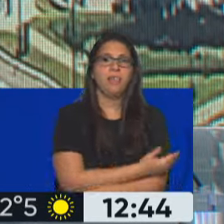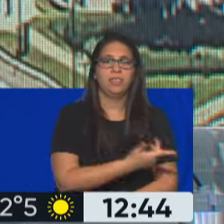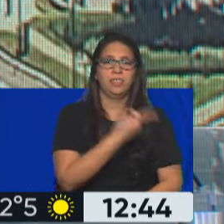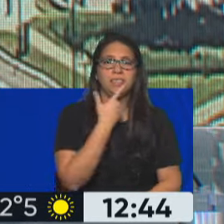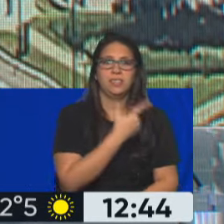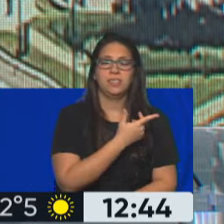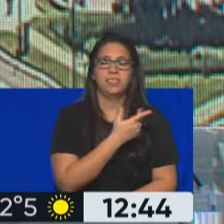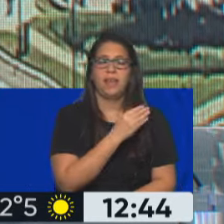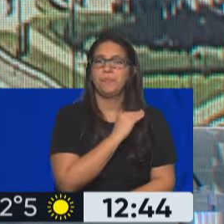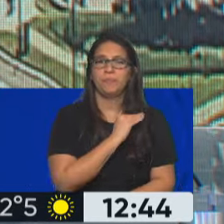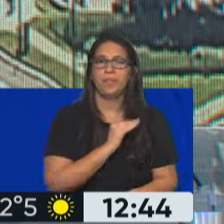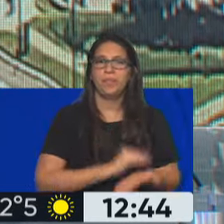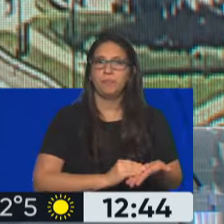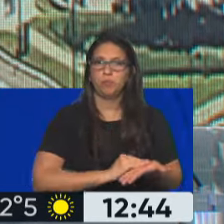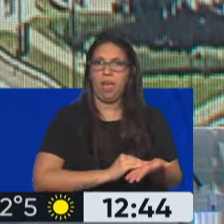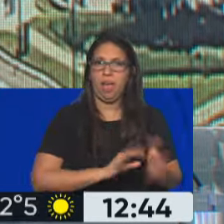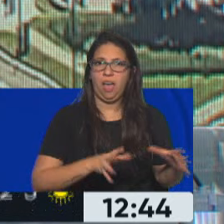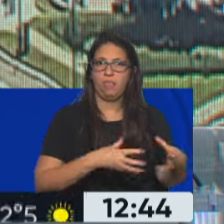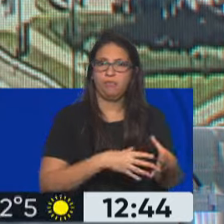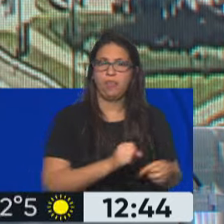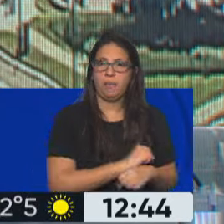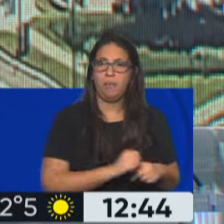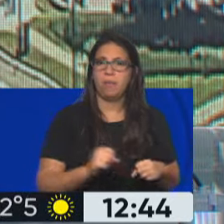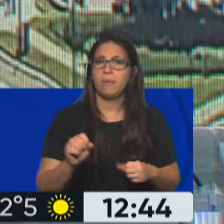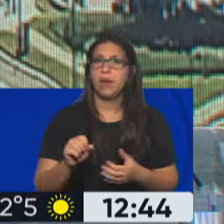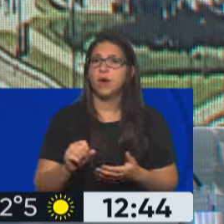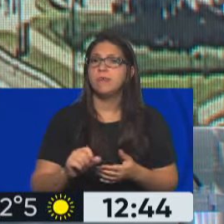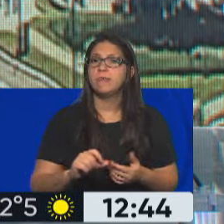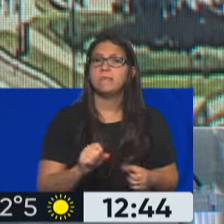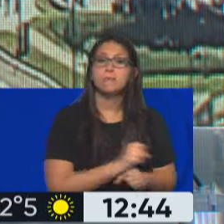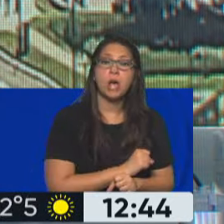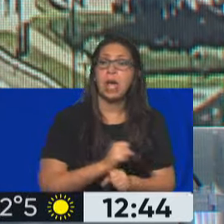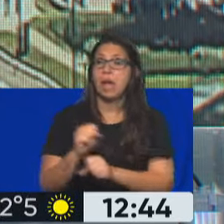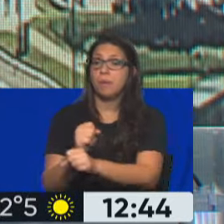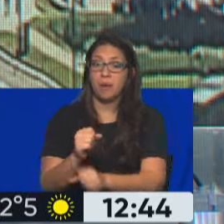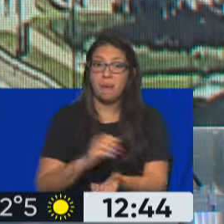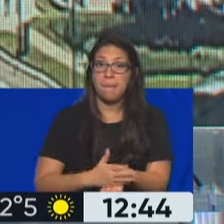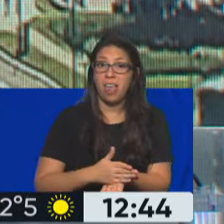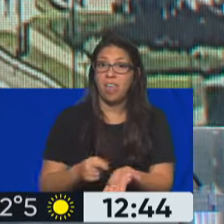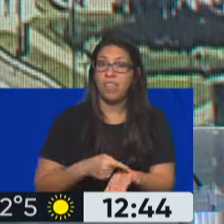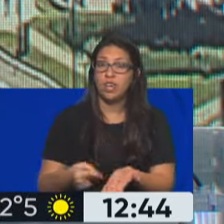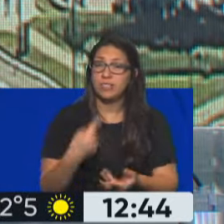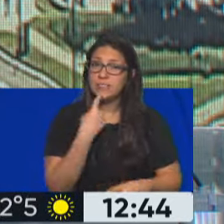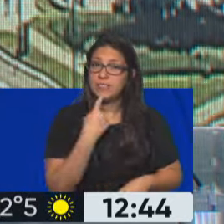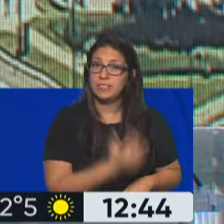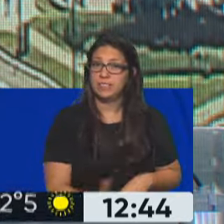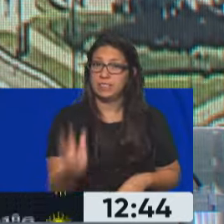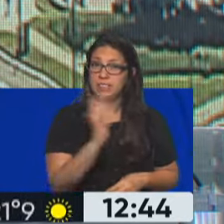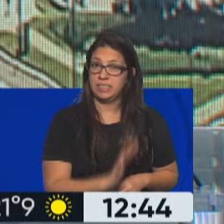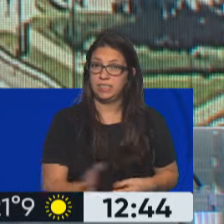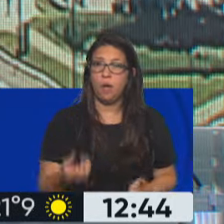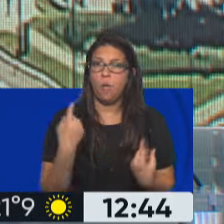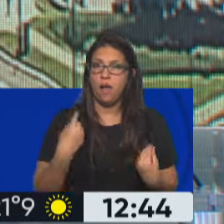aprobación de la Cámara de Diputados. En el medio, ¿qué es lo que se puede llegar a colar? Y ahí también hay discusión dentro del oficialismo.